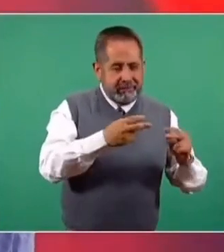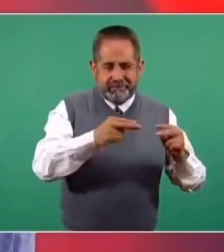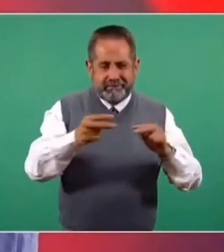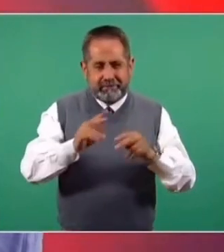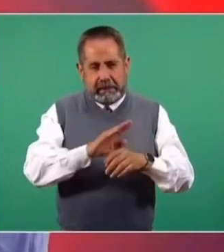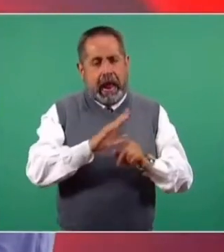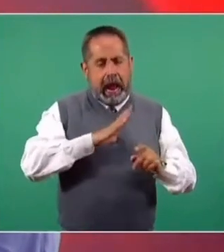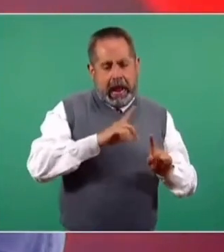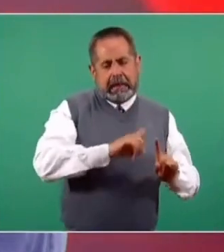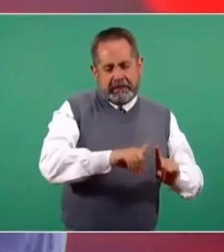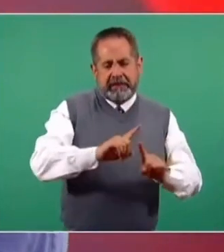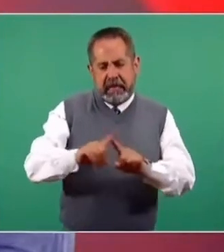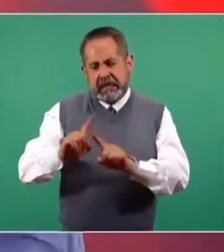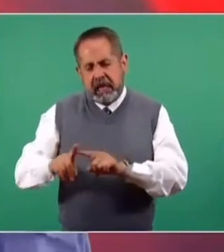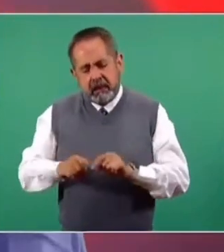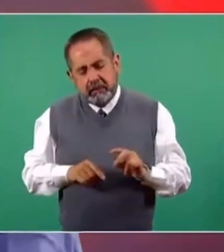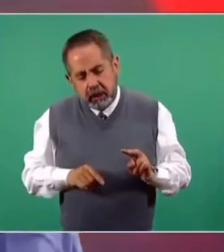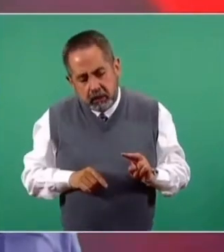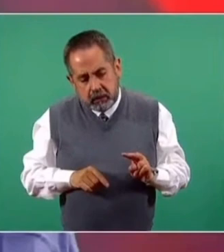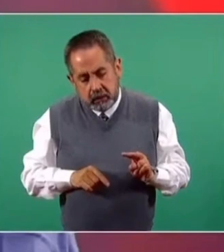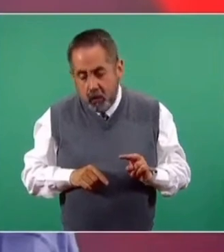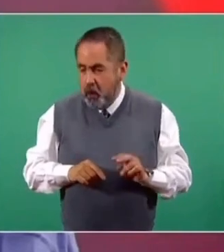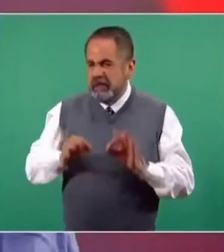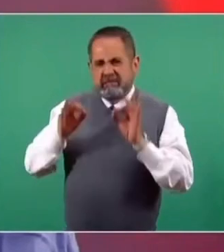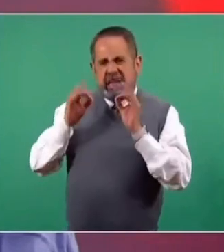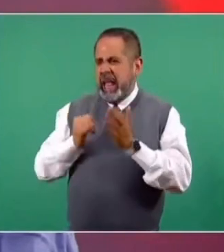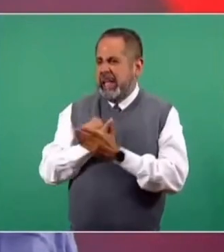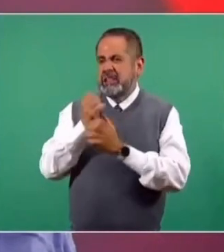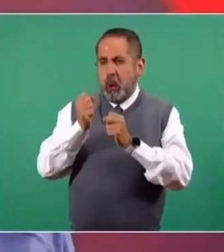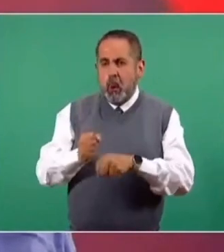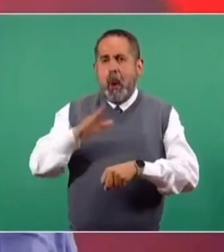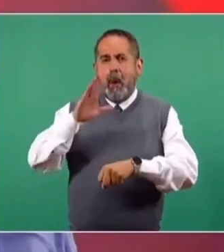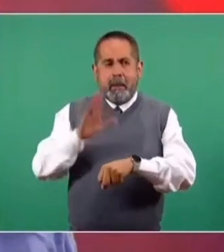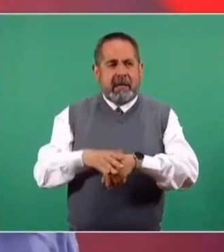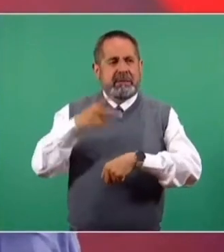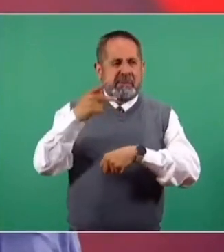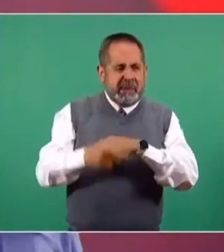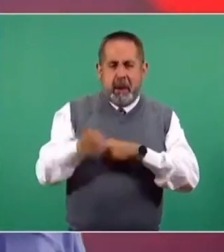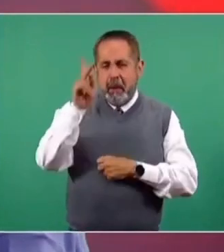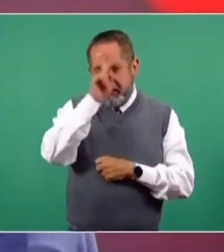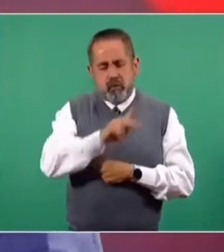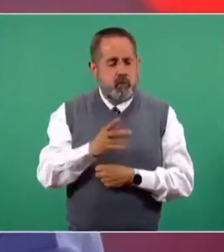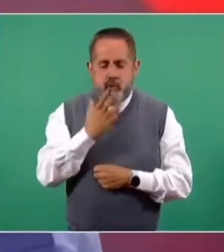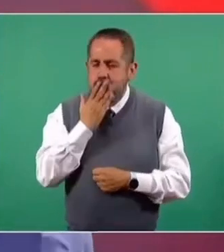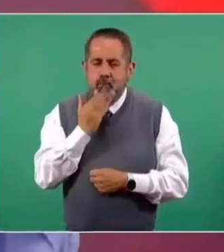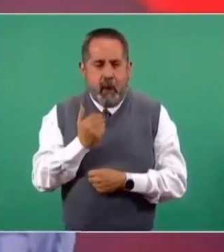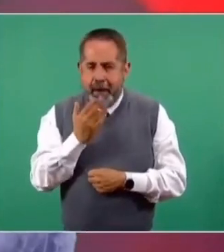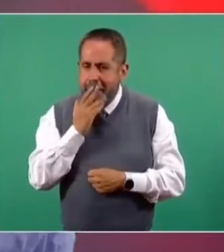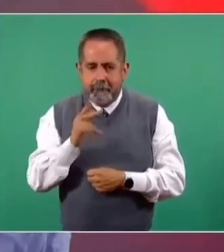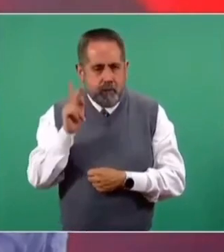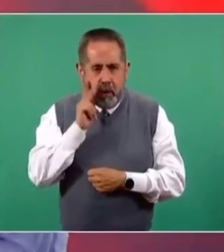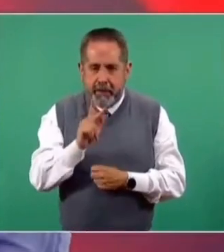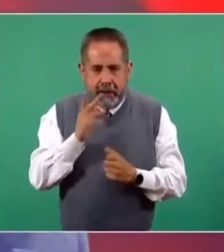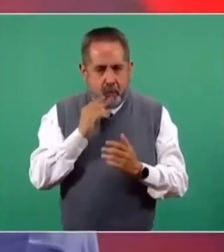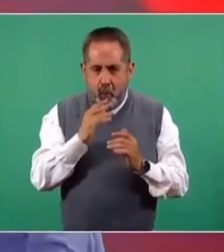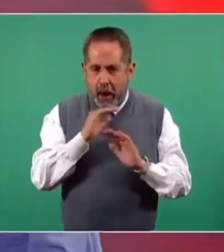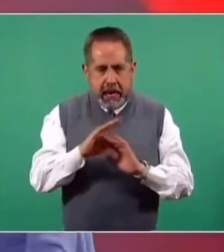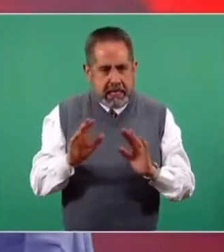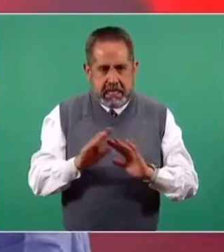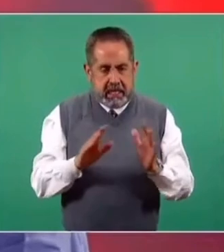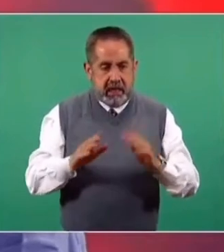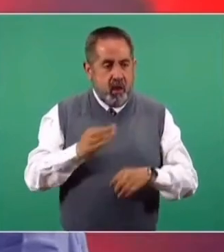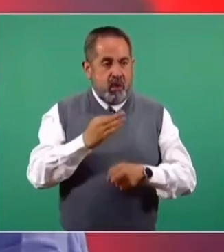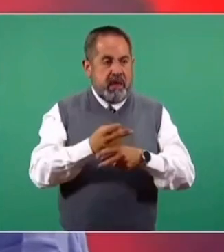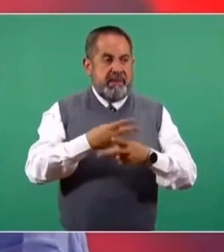para concluir de manera contundente que estas variantes van a provocar una